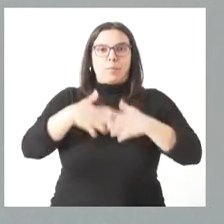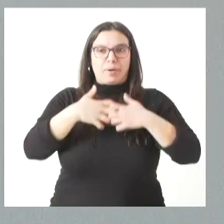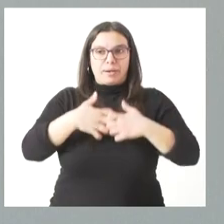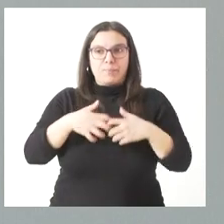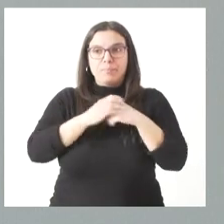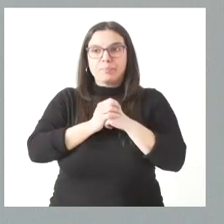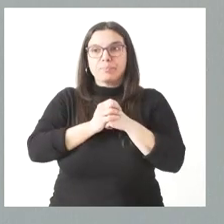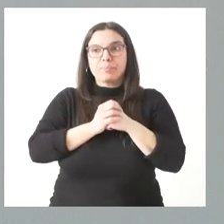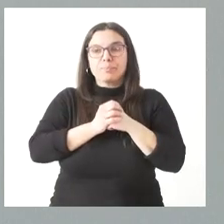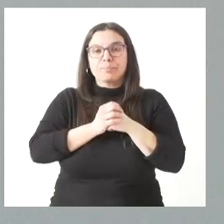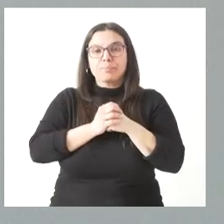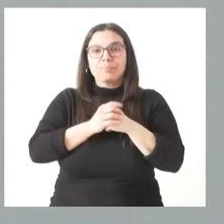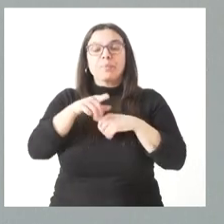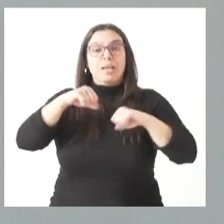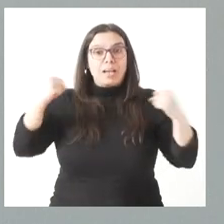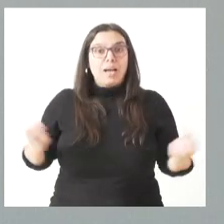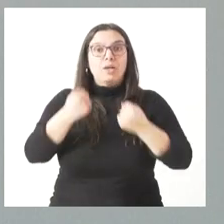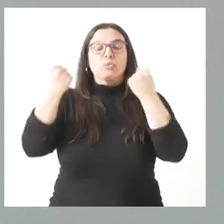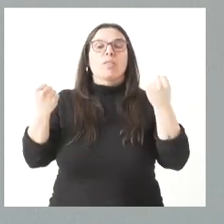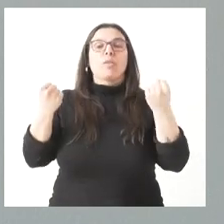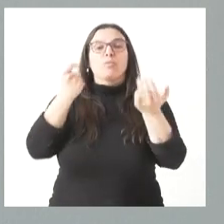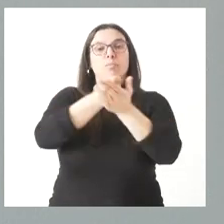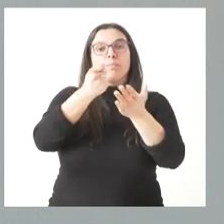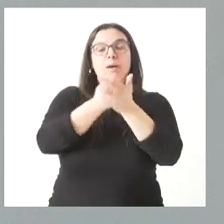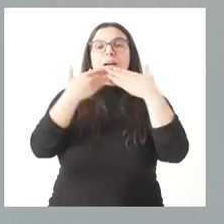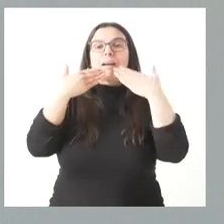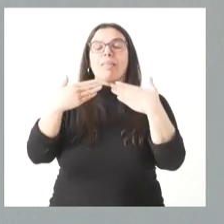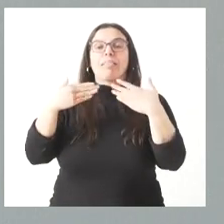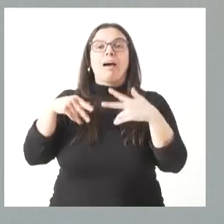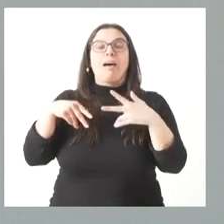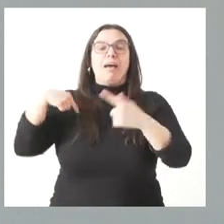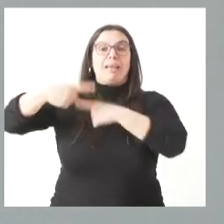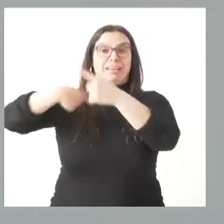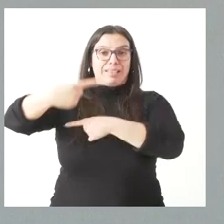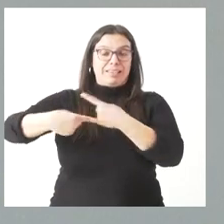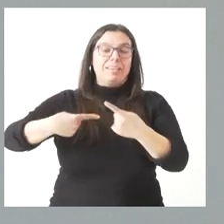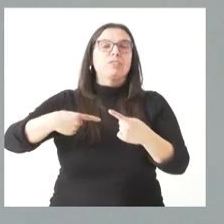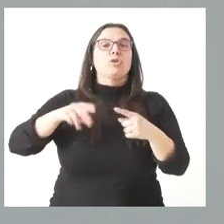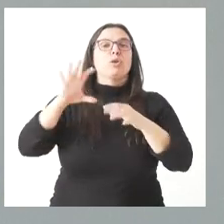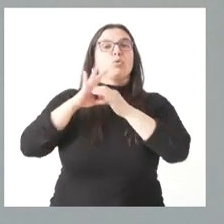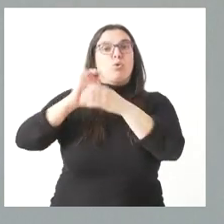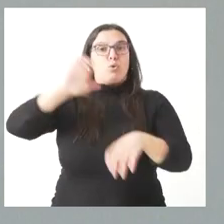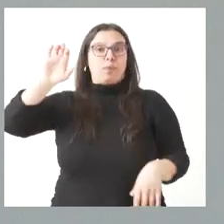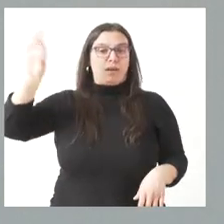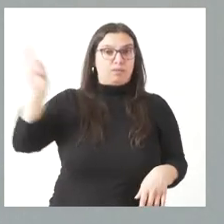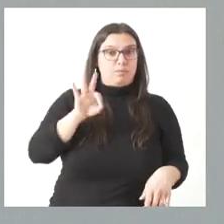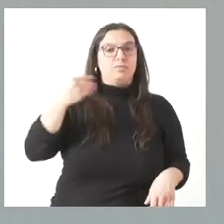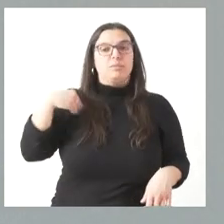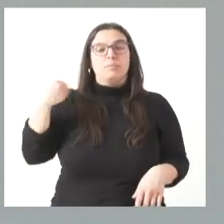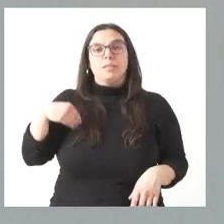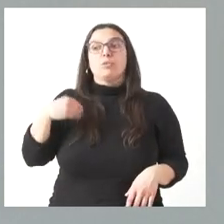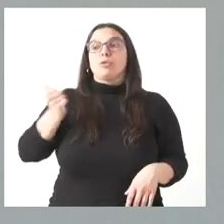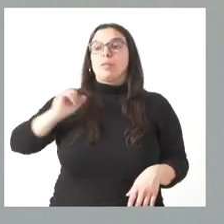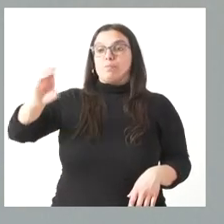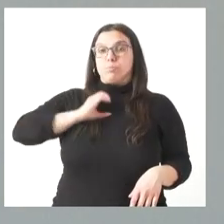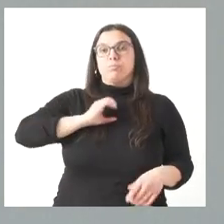Está financiado esta actuación con fondos de Next Generation de la Unión Europea y, por tanto, seguimos en el procedimiento de ir ejecutando estos fondos de los que disponemos, en